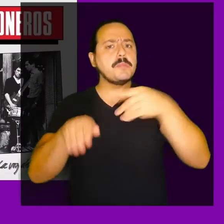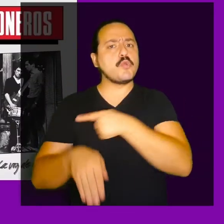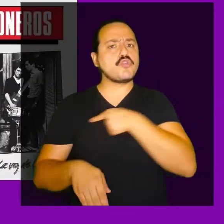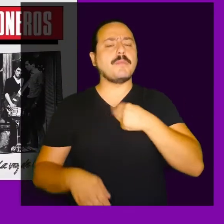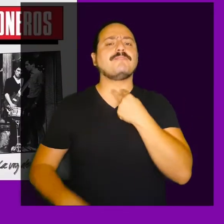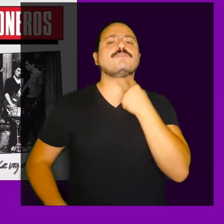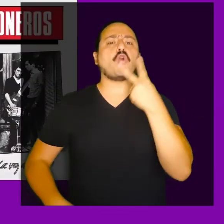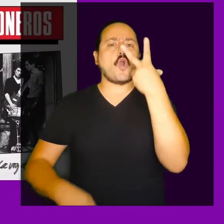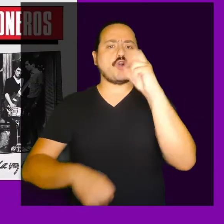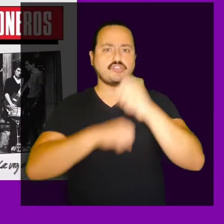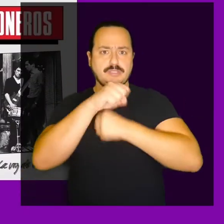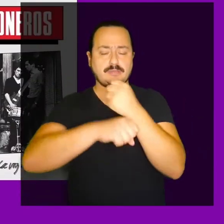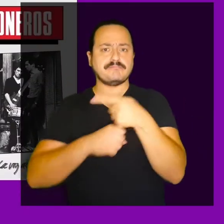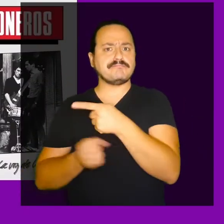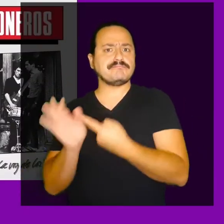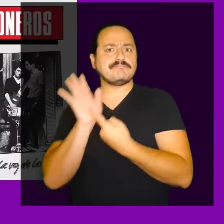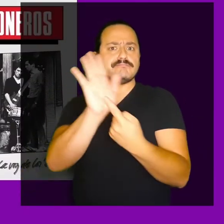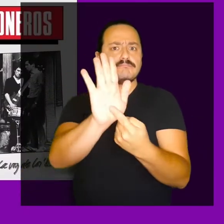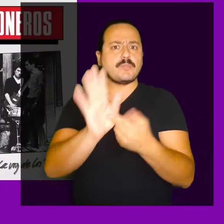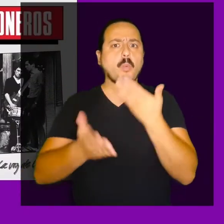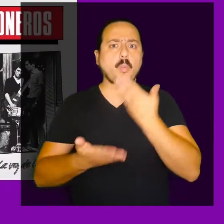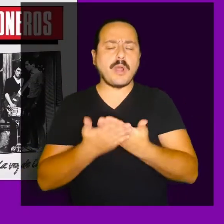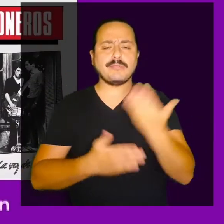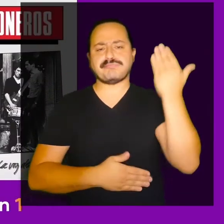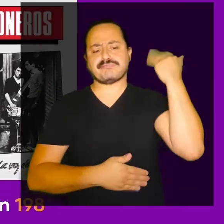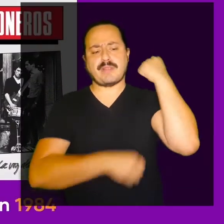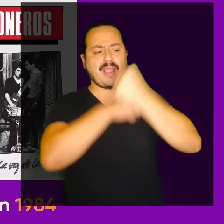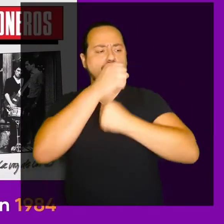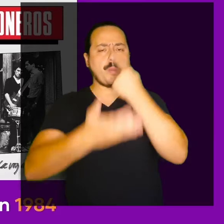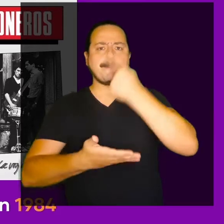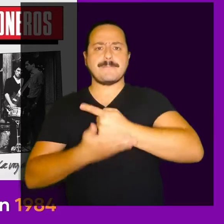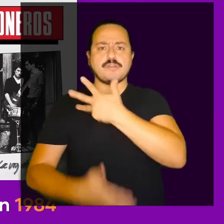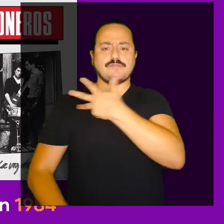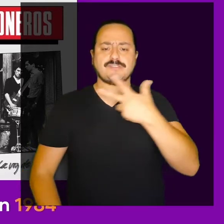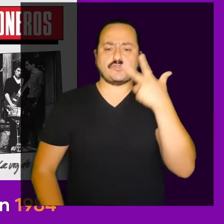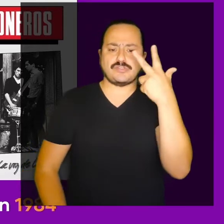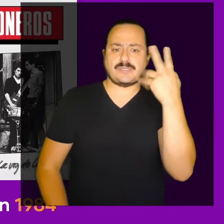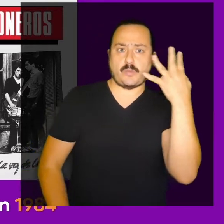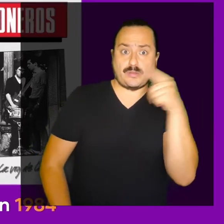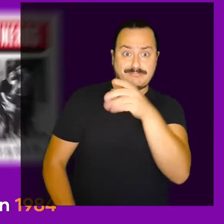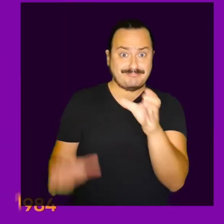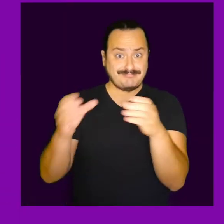tiene el mismo nombre, el que fue lanzado el año 1984.